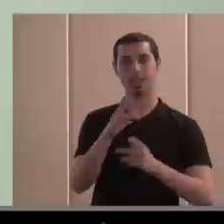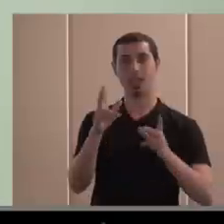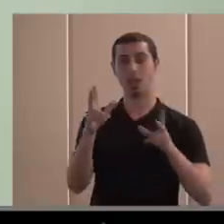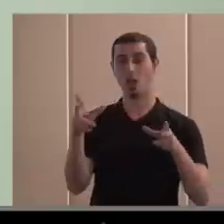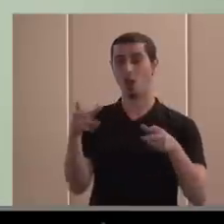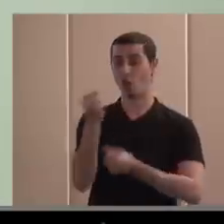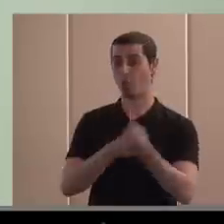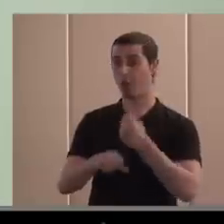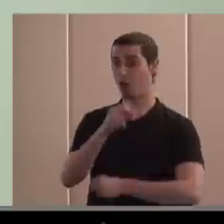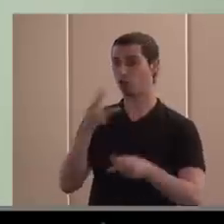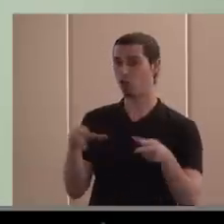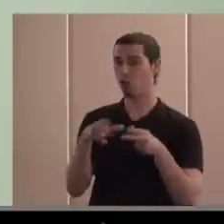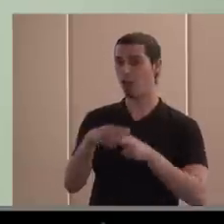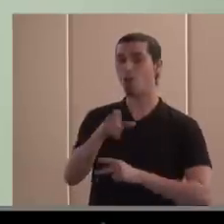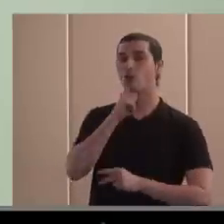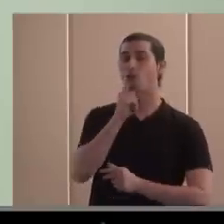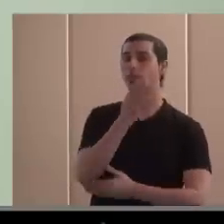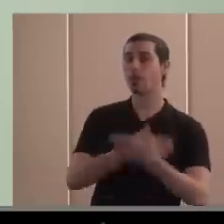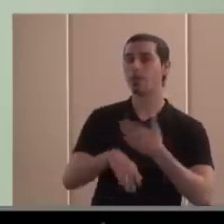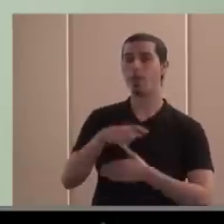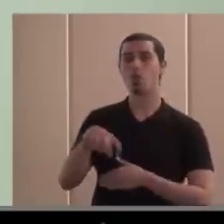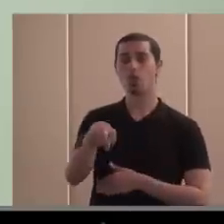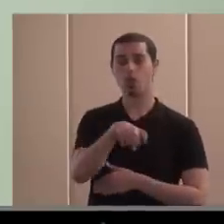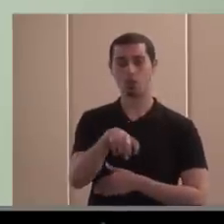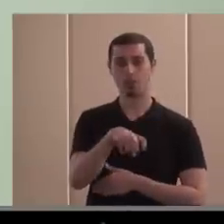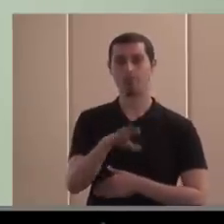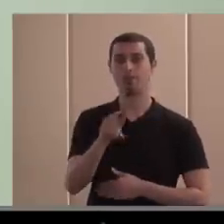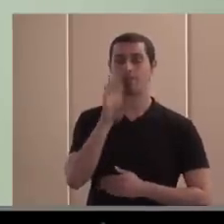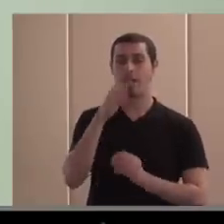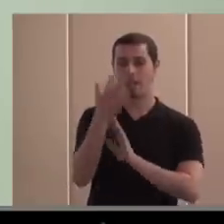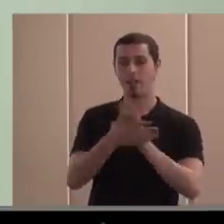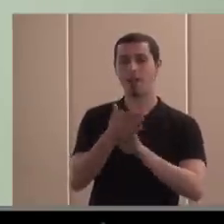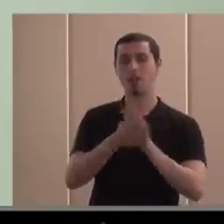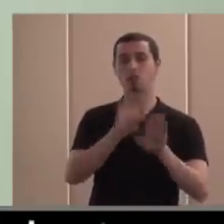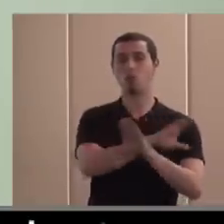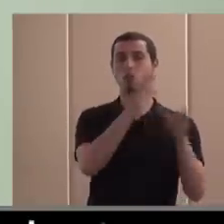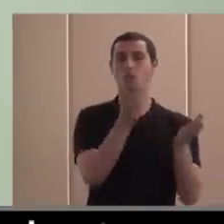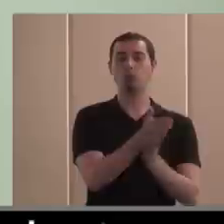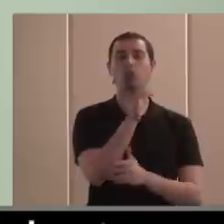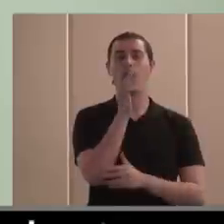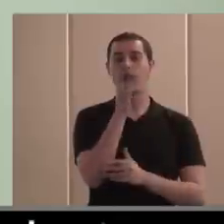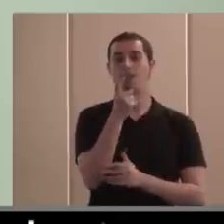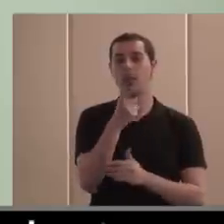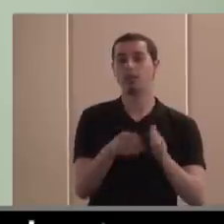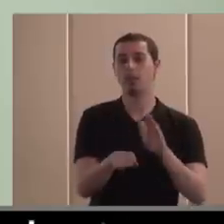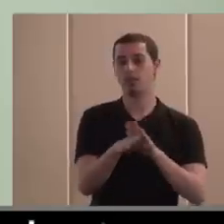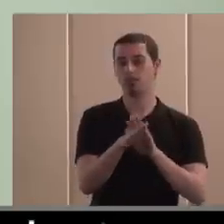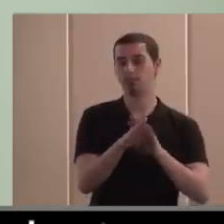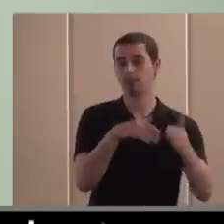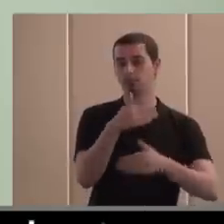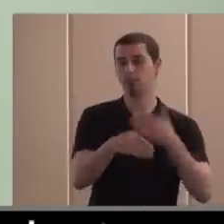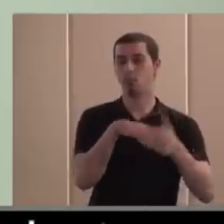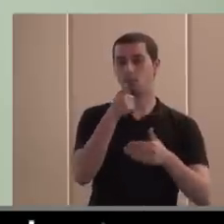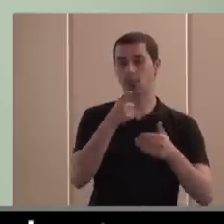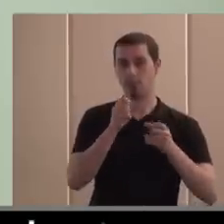social, que ya se ha apuntado que es y que también es una especie de mundo en construcción y de universo en expansión, donde